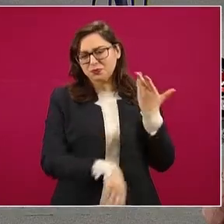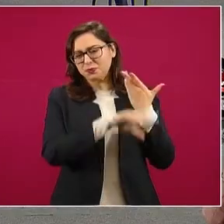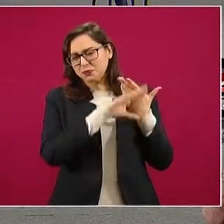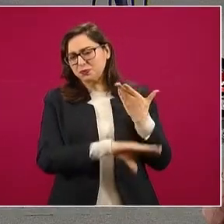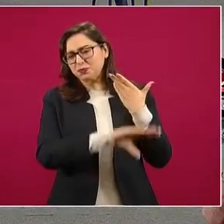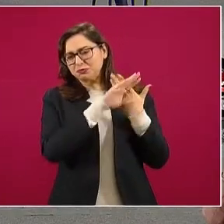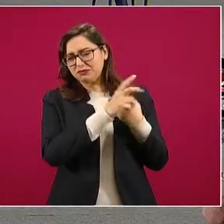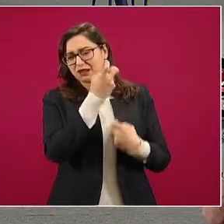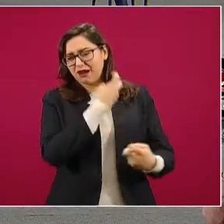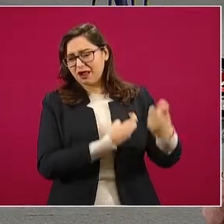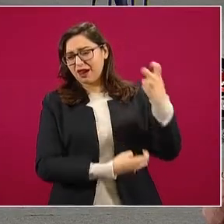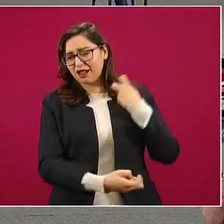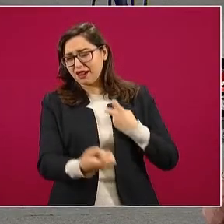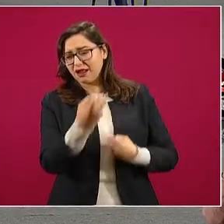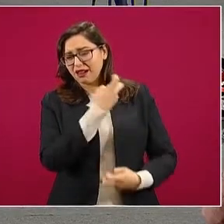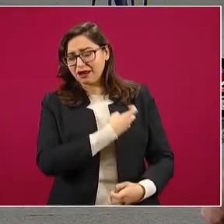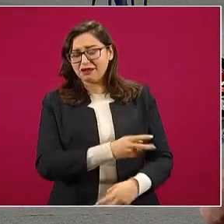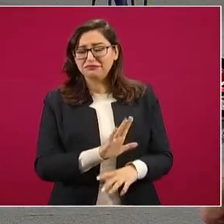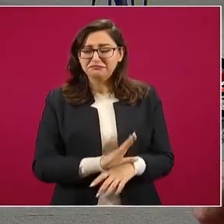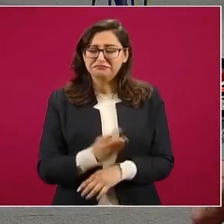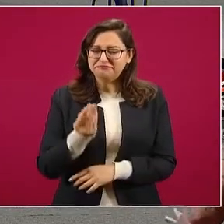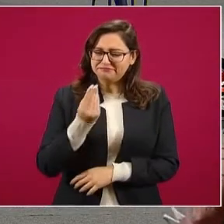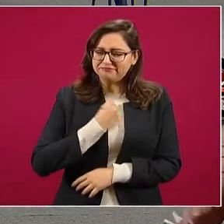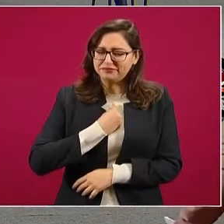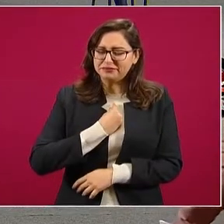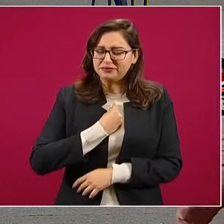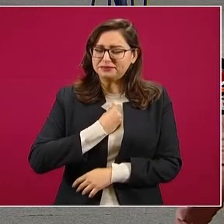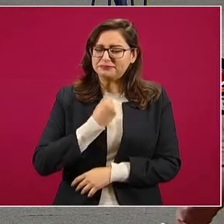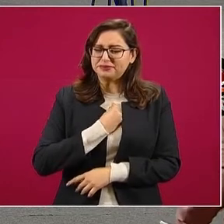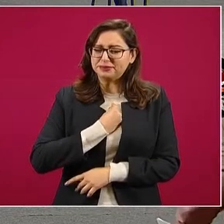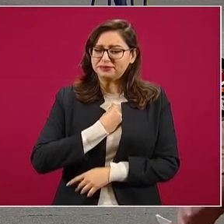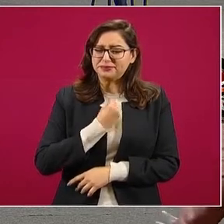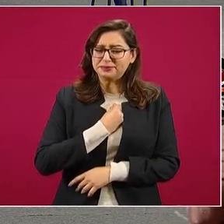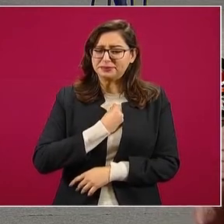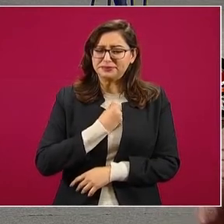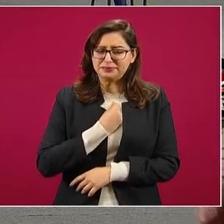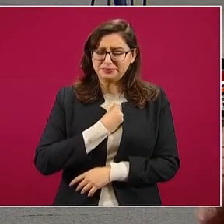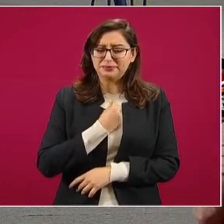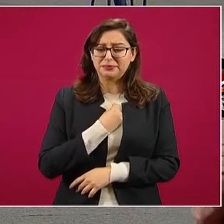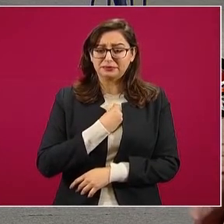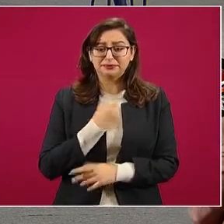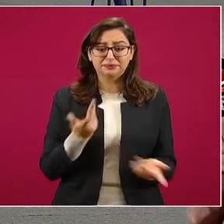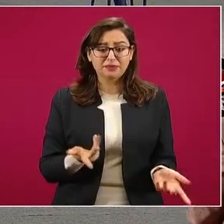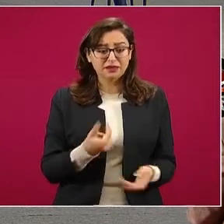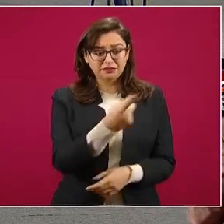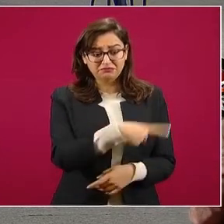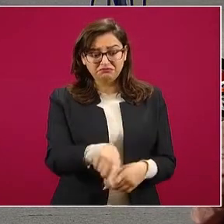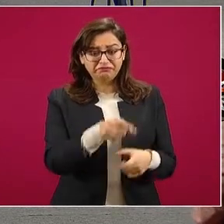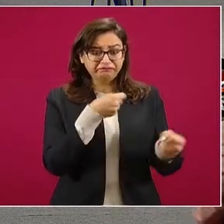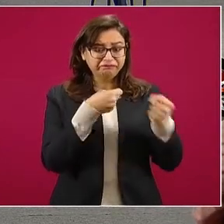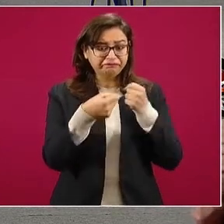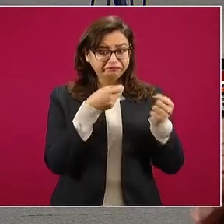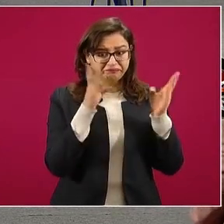de los medios, de la prensa conservadora